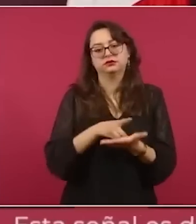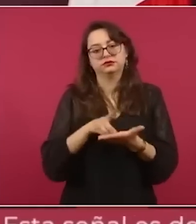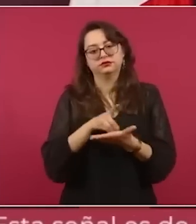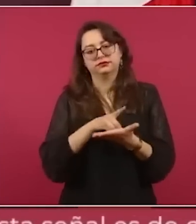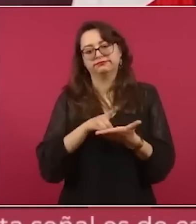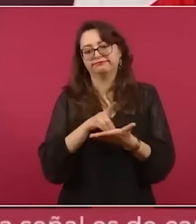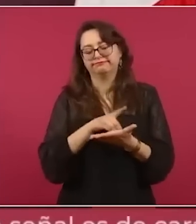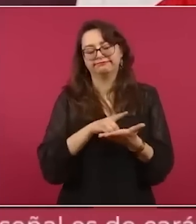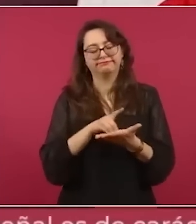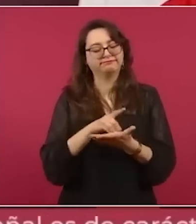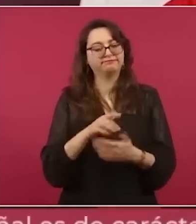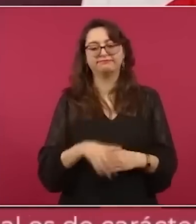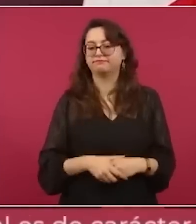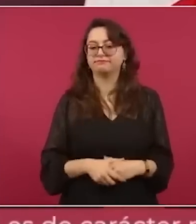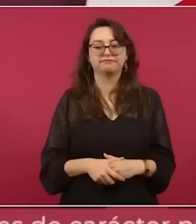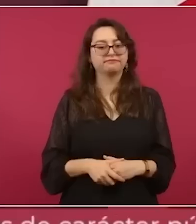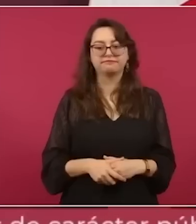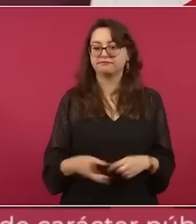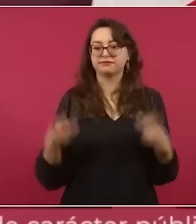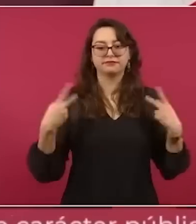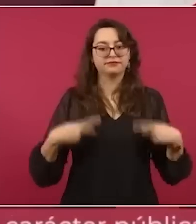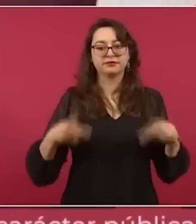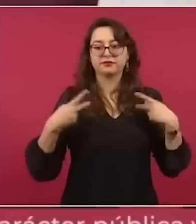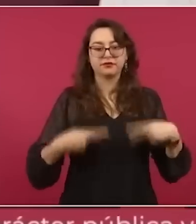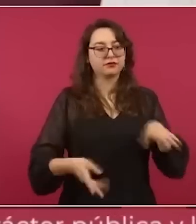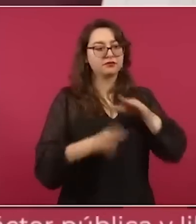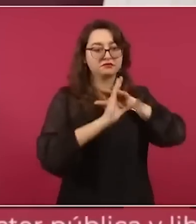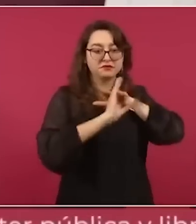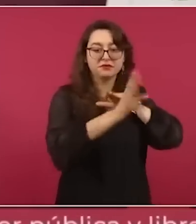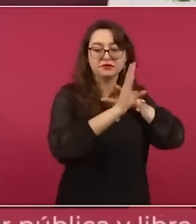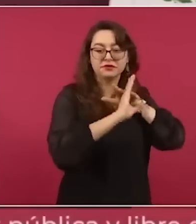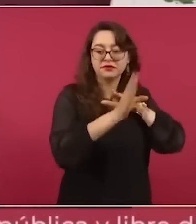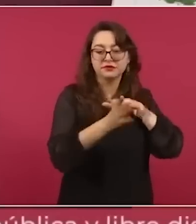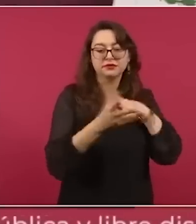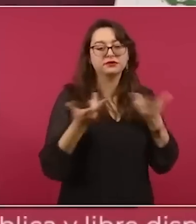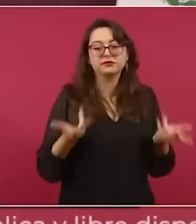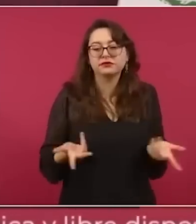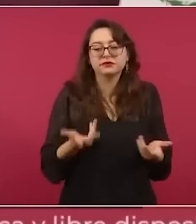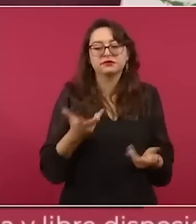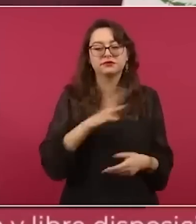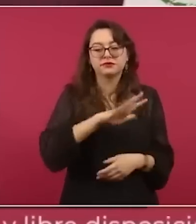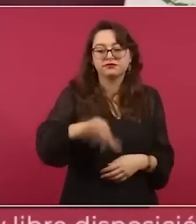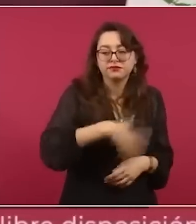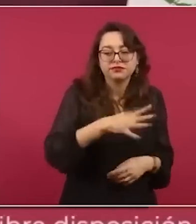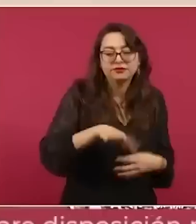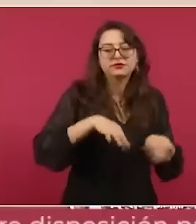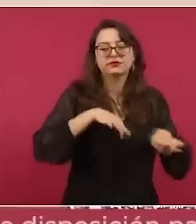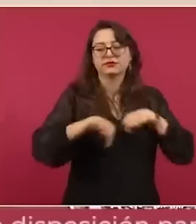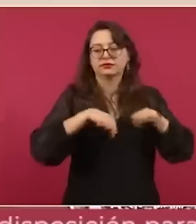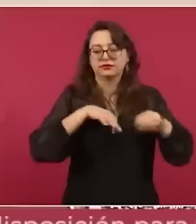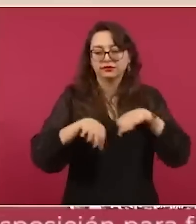Cuando el migrante va a Estados Unidos a trabajar, a buscarse la vida,